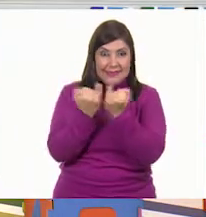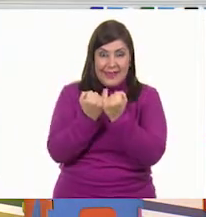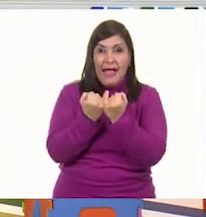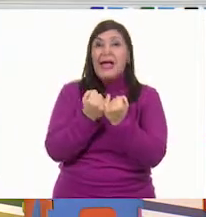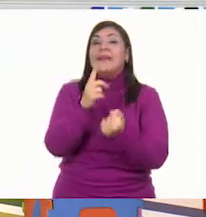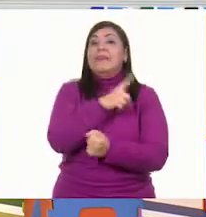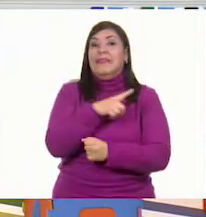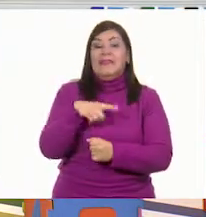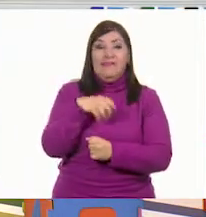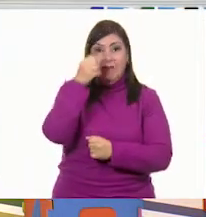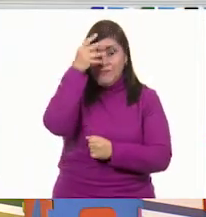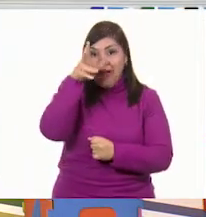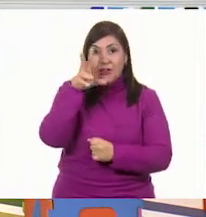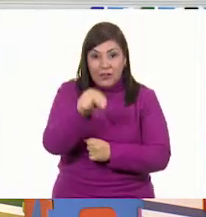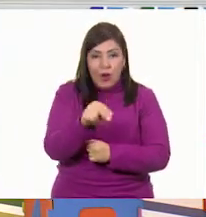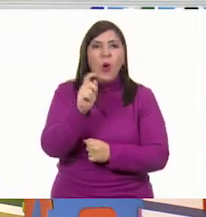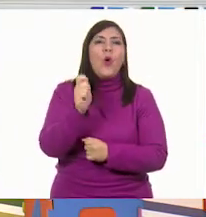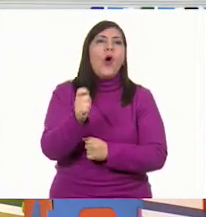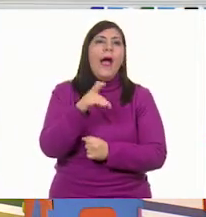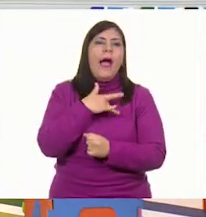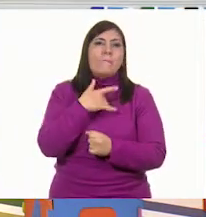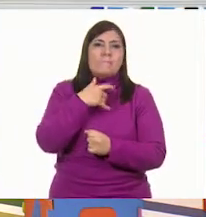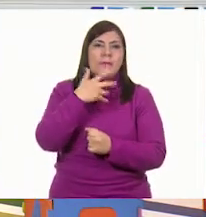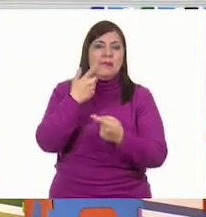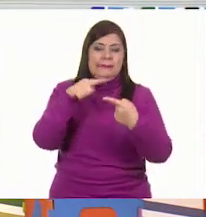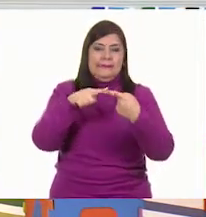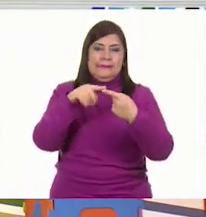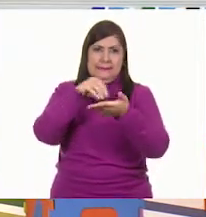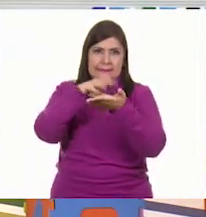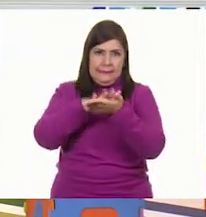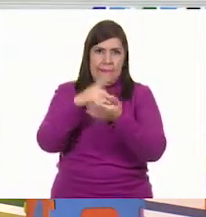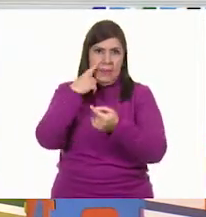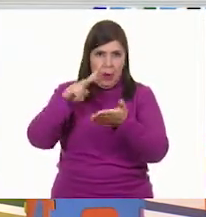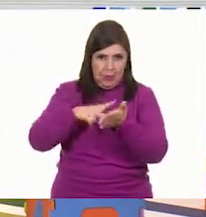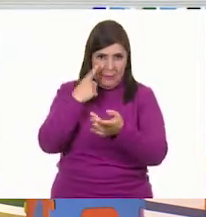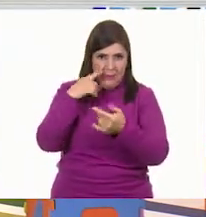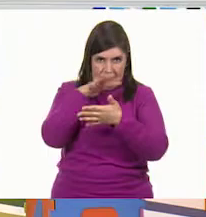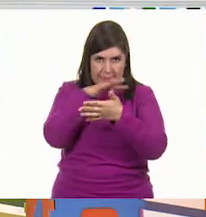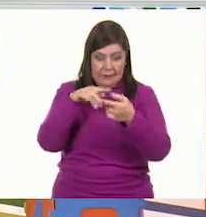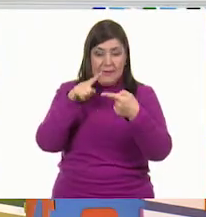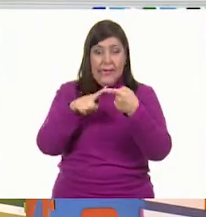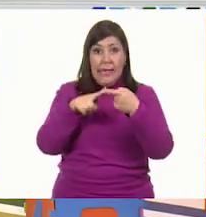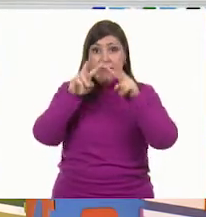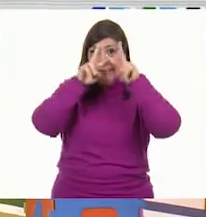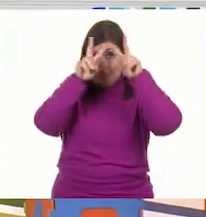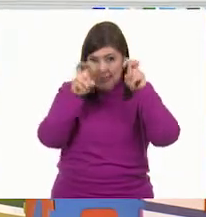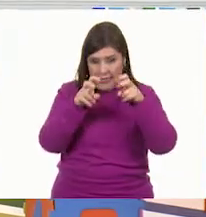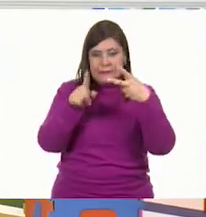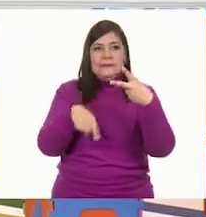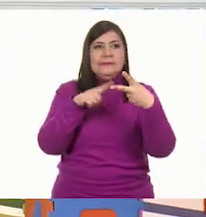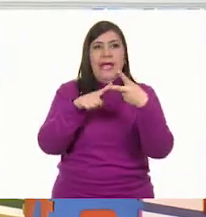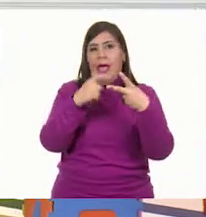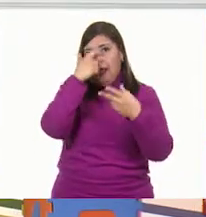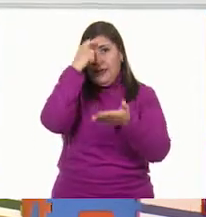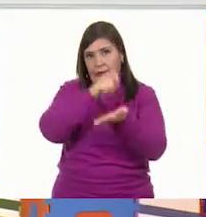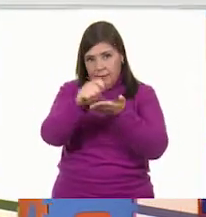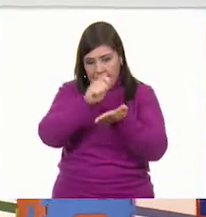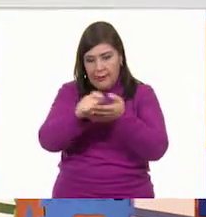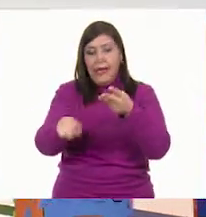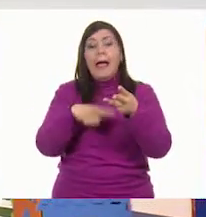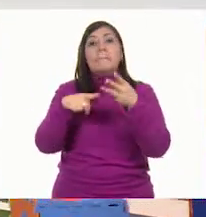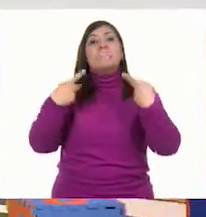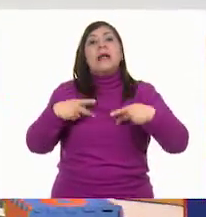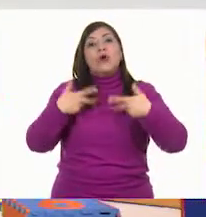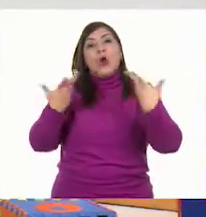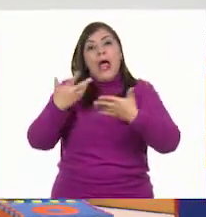olviden ninguno de los aspectos que están ahí, ¿verdad? ¿Lo podemos volver a leer? Claro que sí. El título, el autor, el